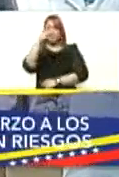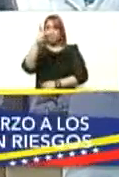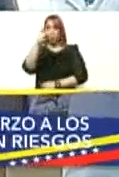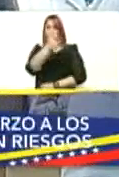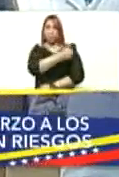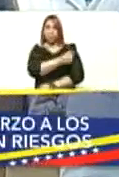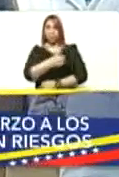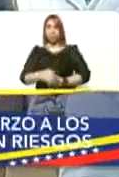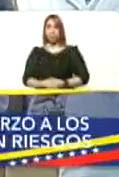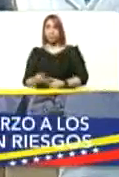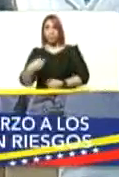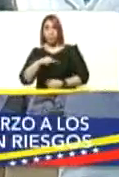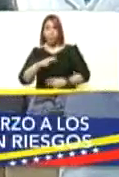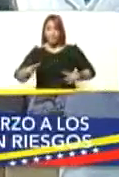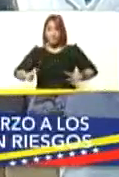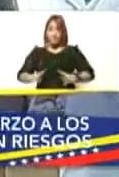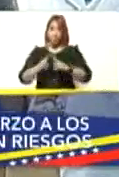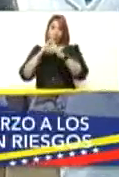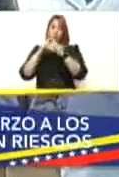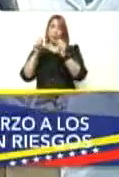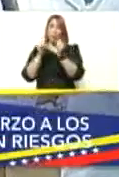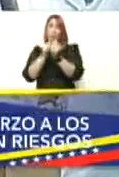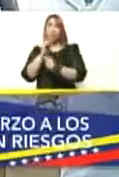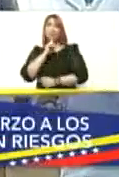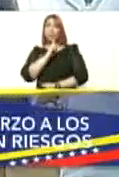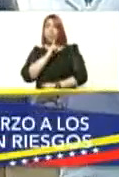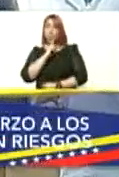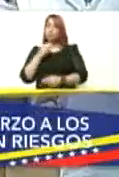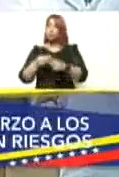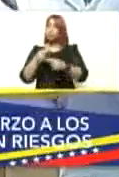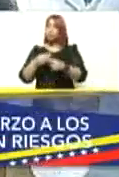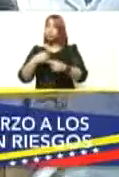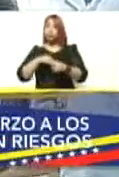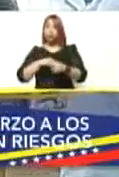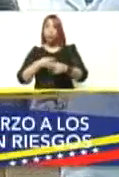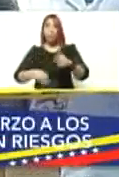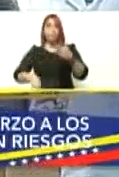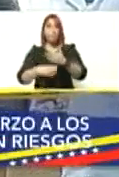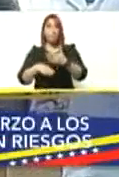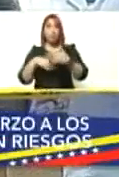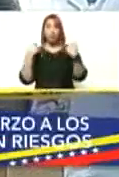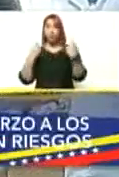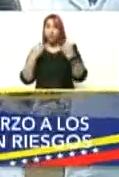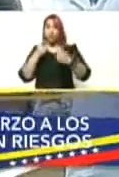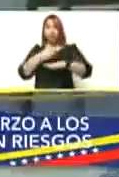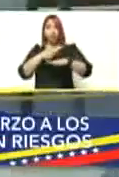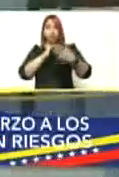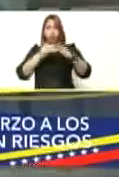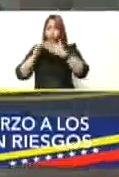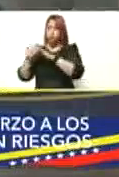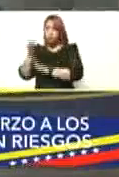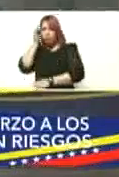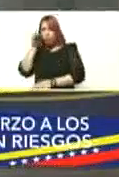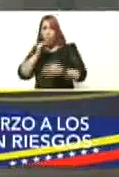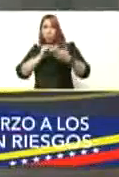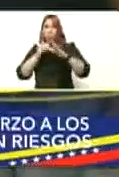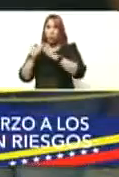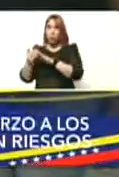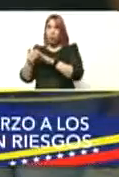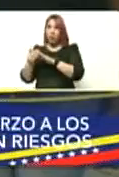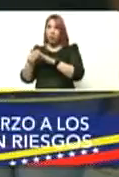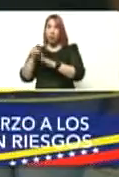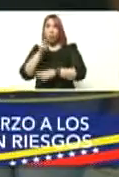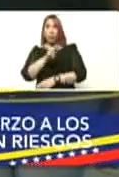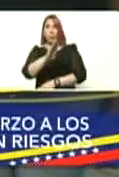dosis los estamos encontrando con nombre y apellido nos vamos en jornada con los gobiernos comunitarios con los consejos comunales con las